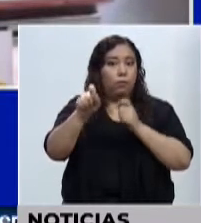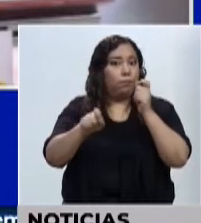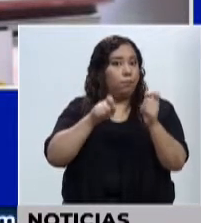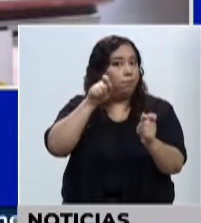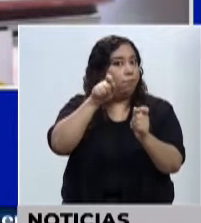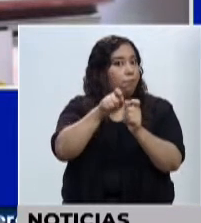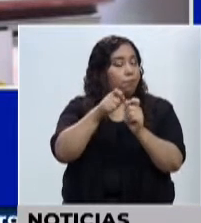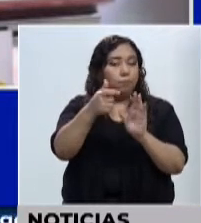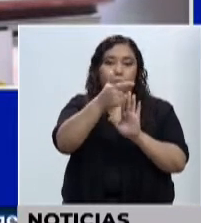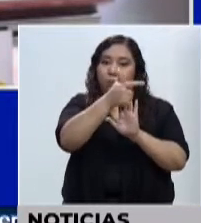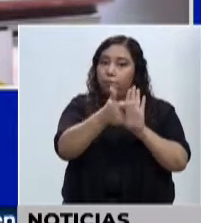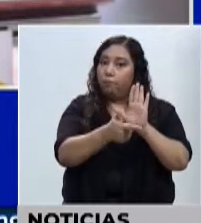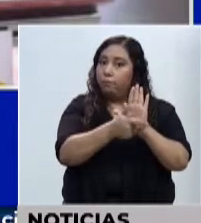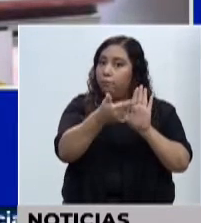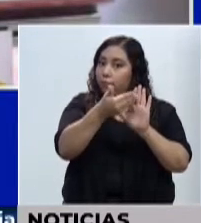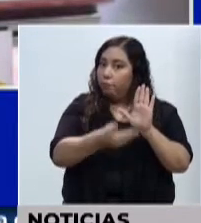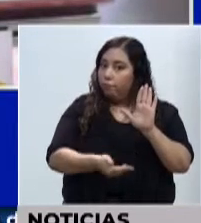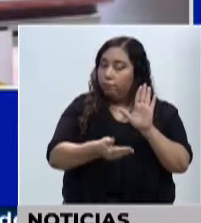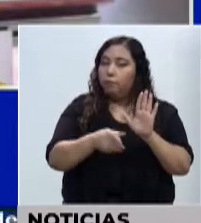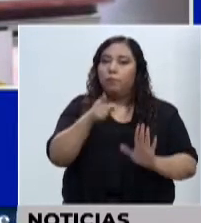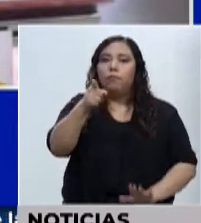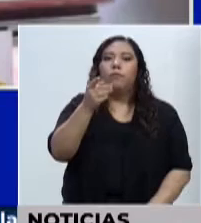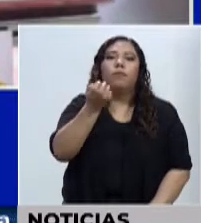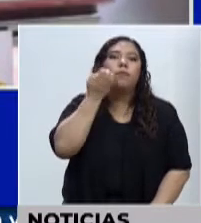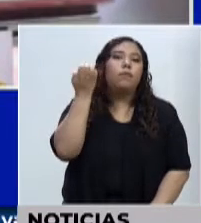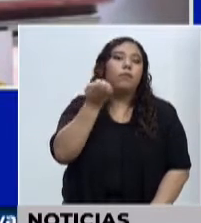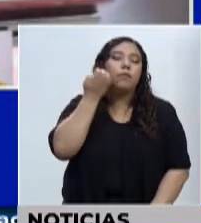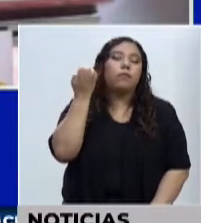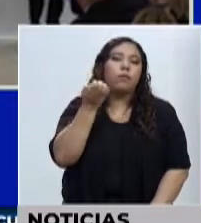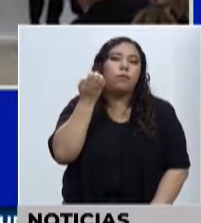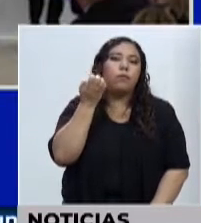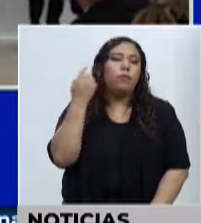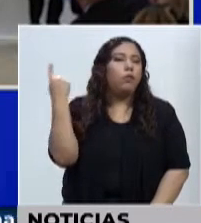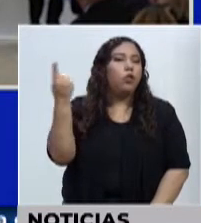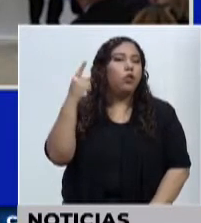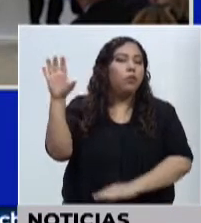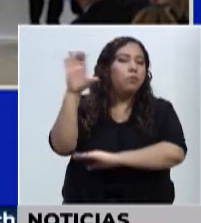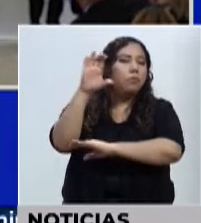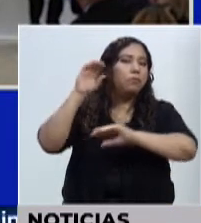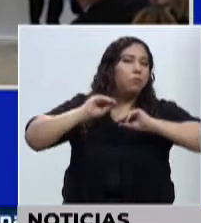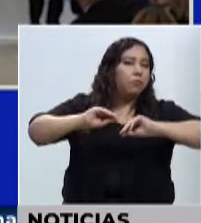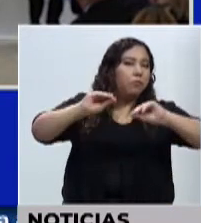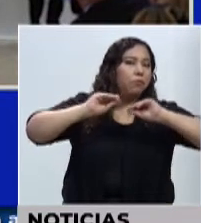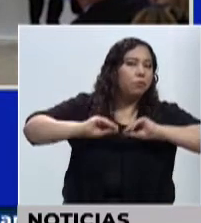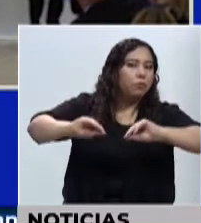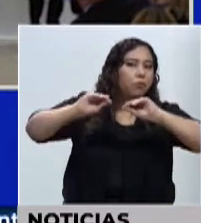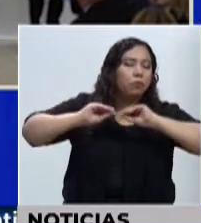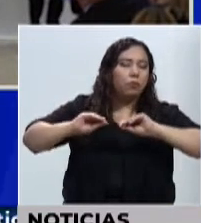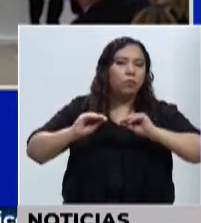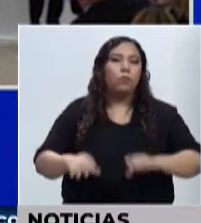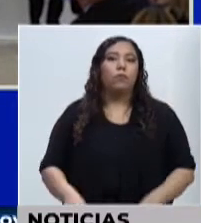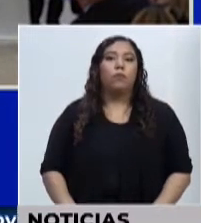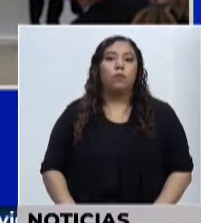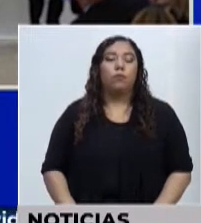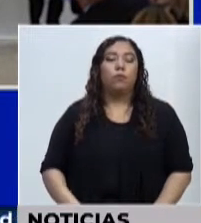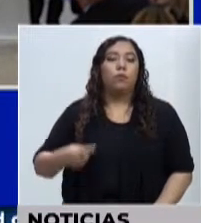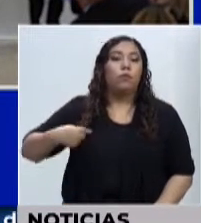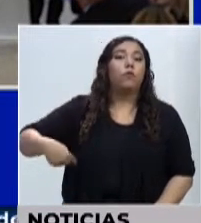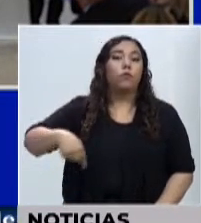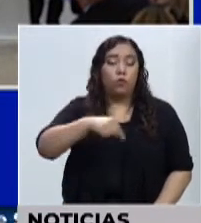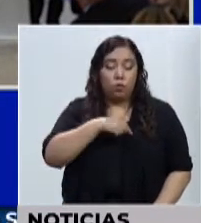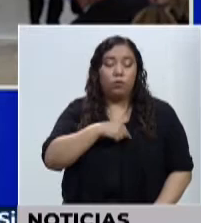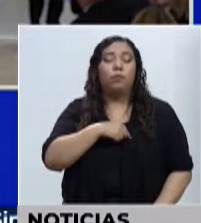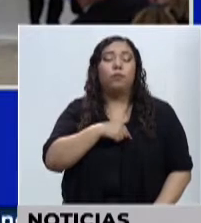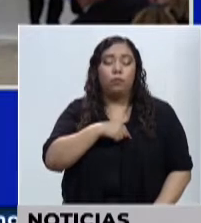las escuelas solo tienen el objetivo de profesionalizar al funcionario público. Pero nosotros tiene un